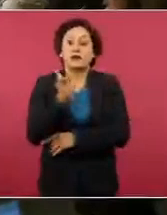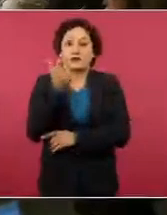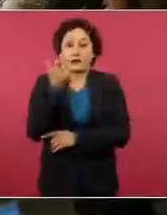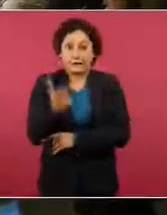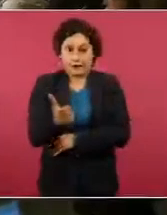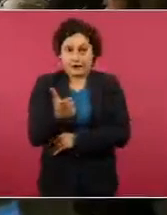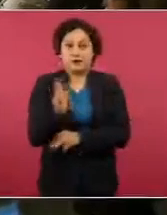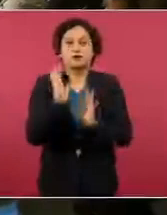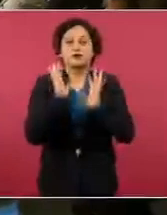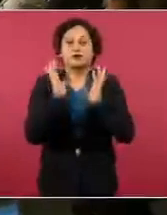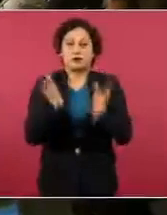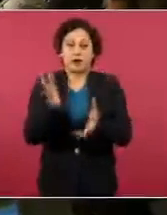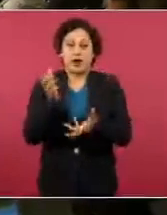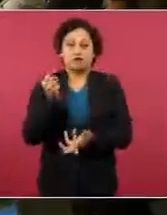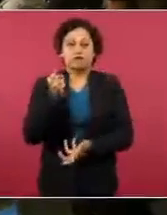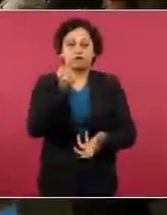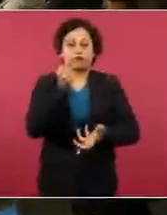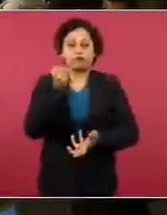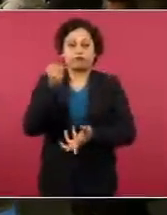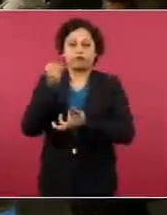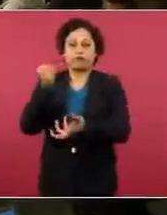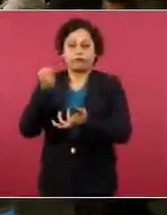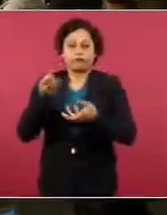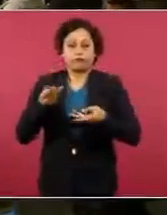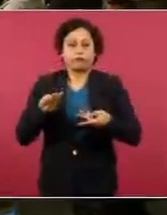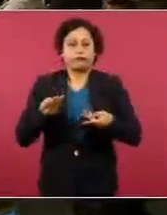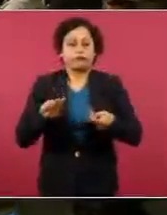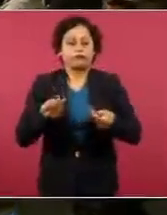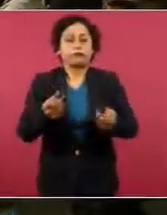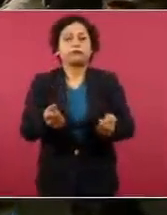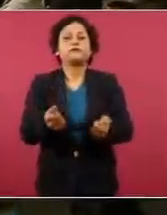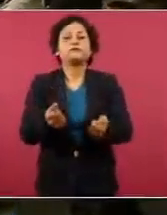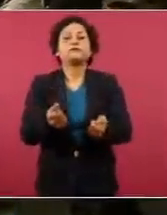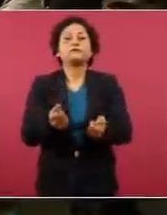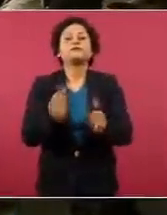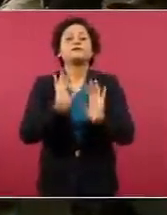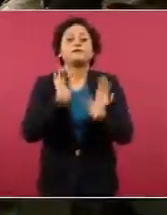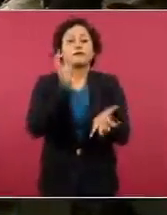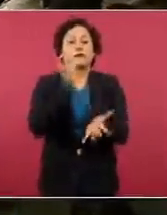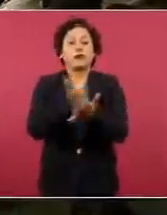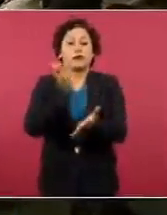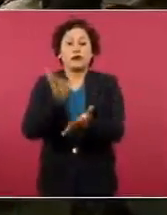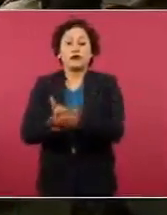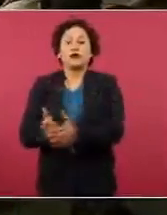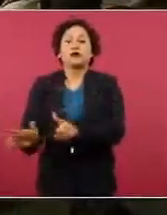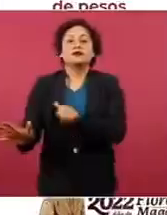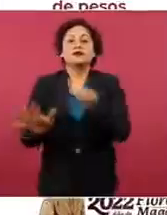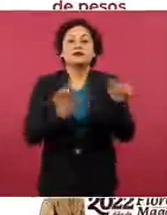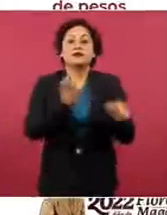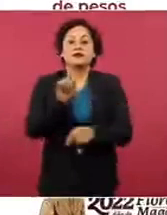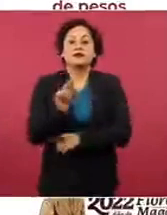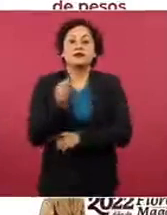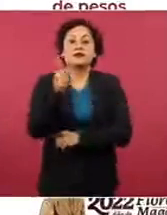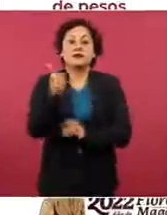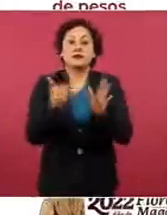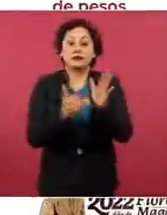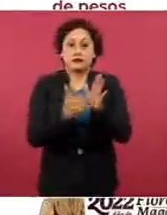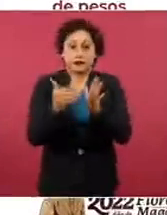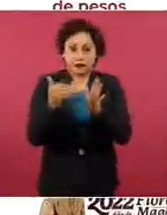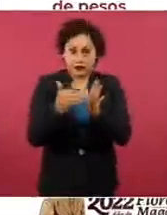gráfica, y se han pagado 676 millones 100 mil